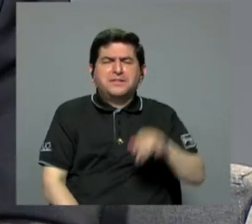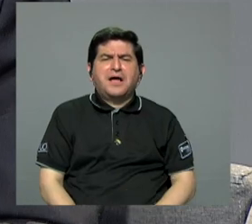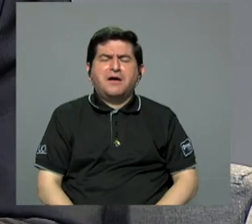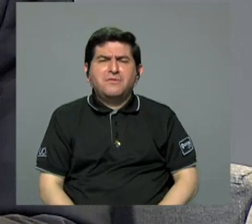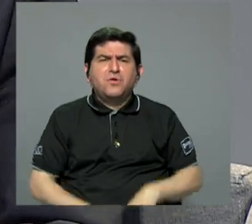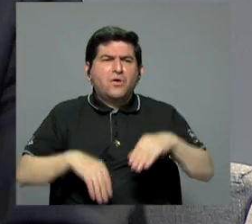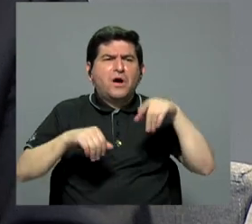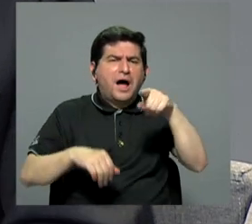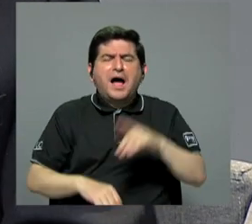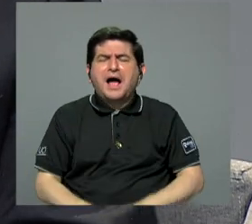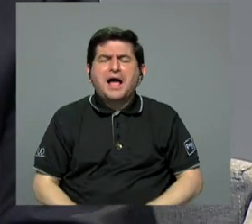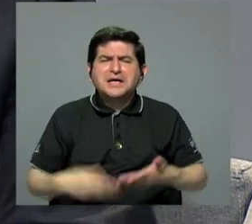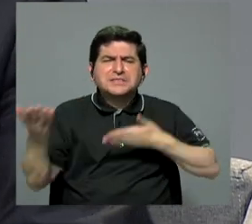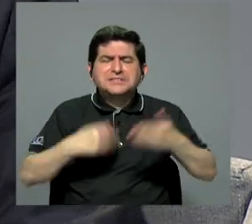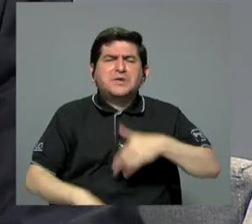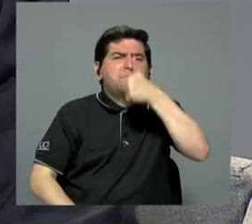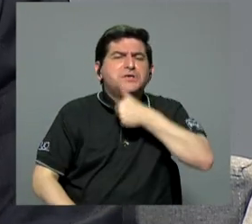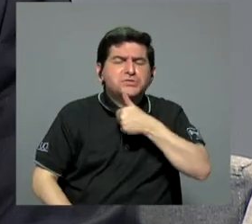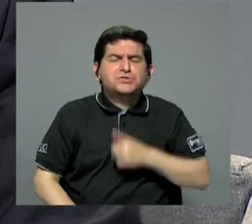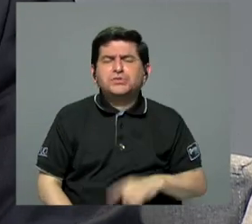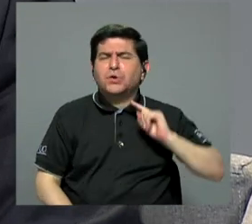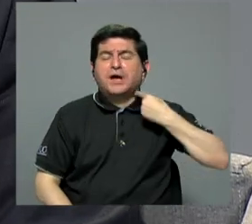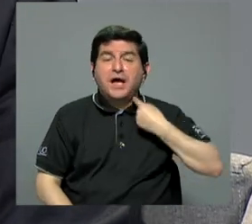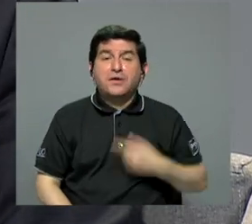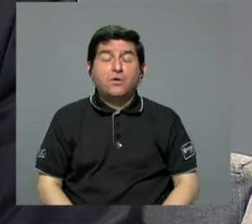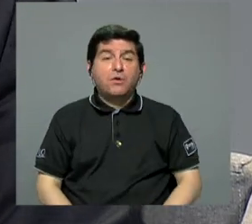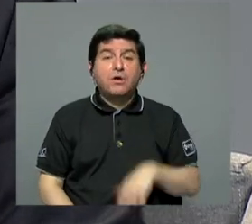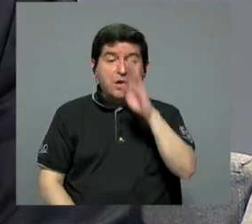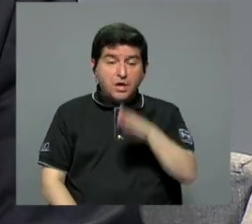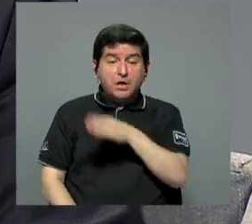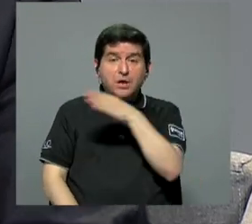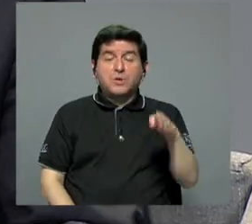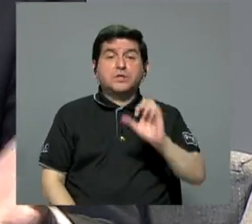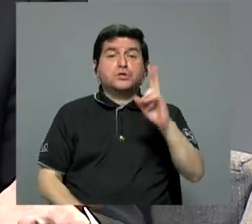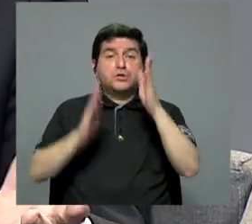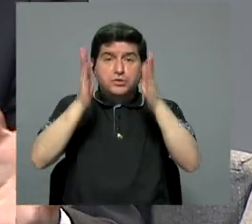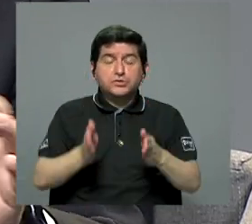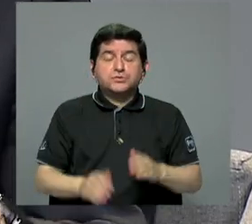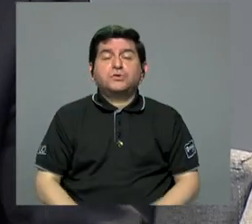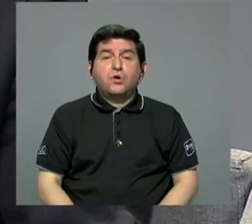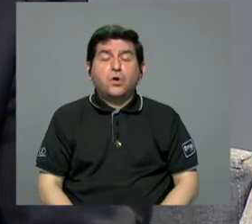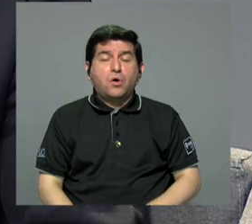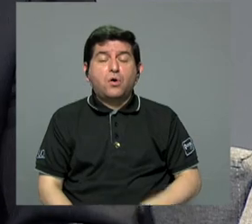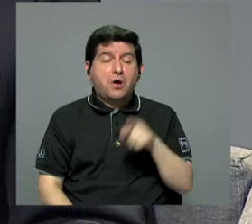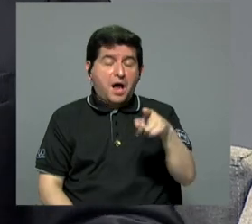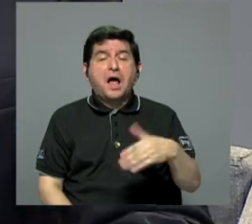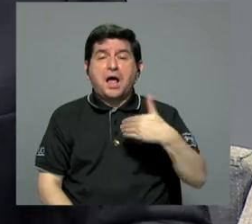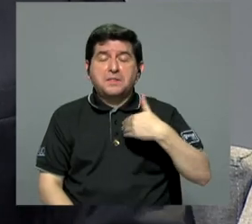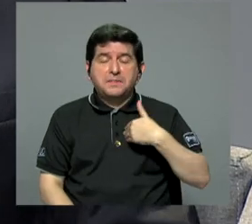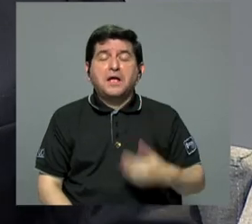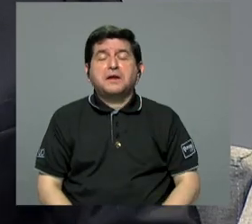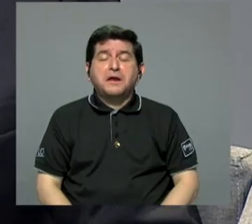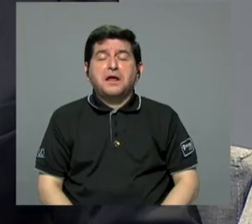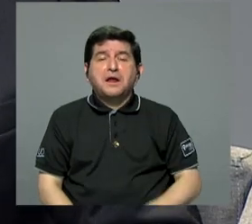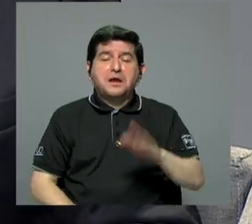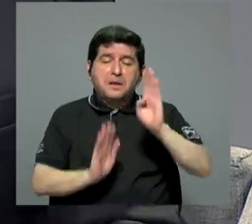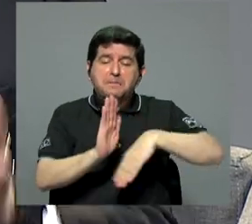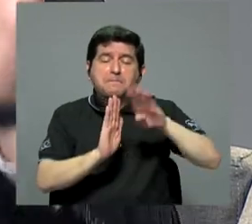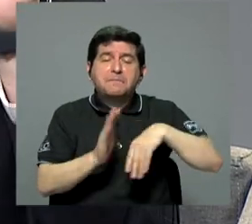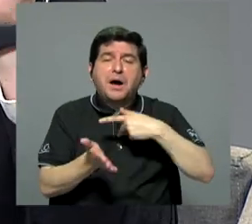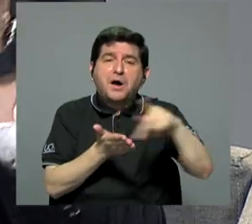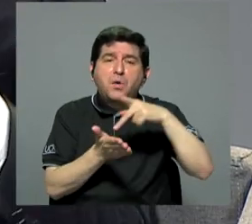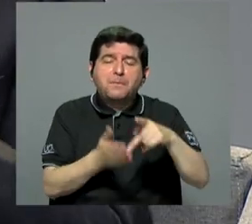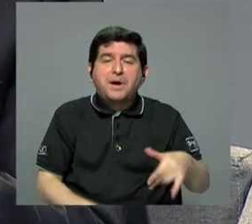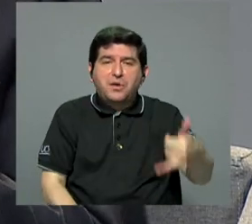teléfonos privados carísimos. Y fue una bendición para los costarricenses, teléfonos accesibles y tarifas baratas.